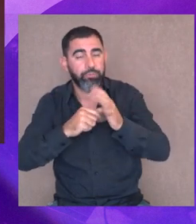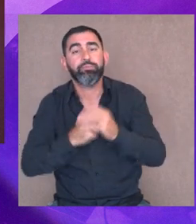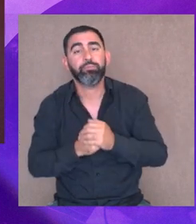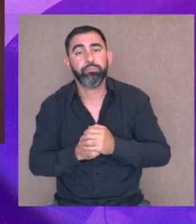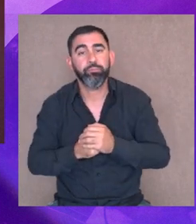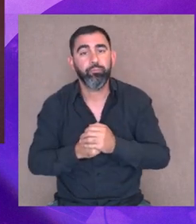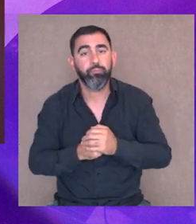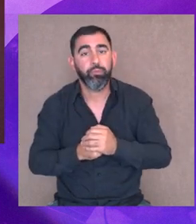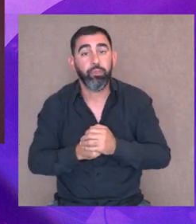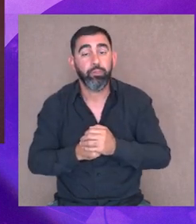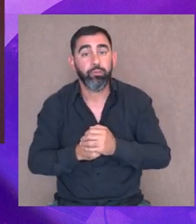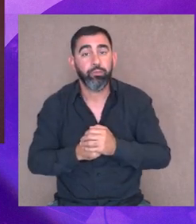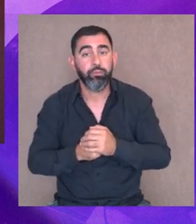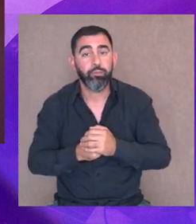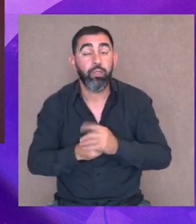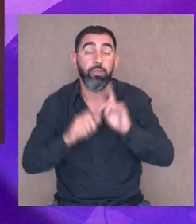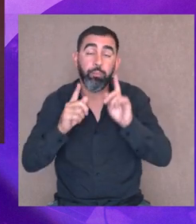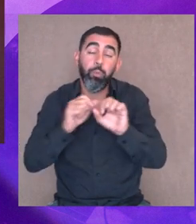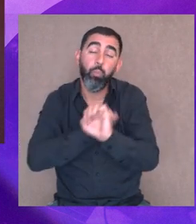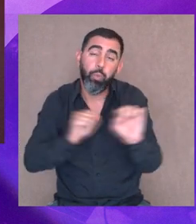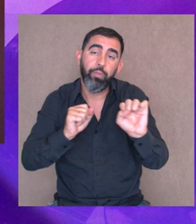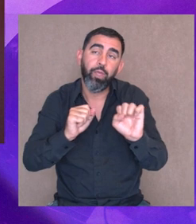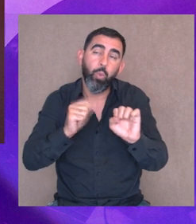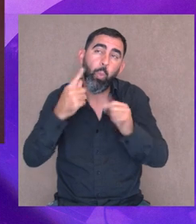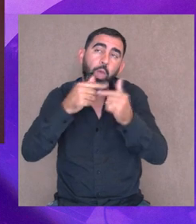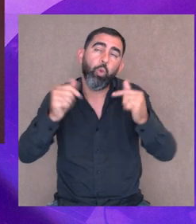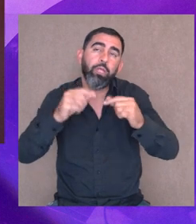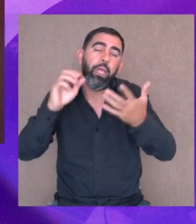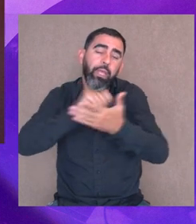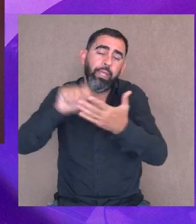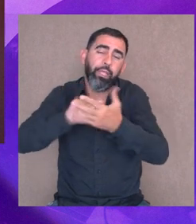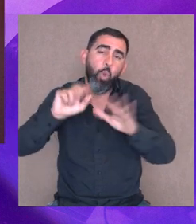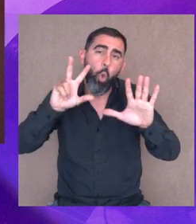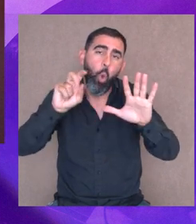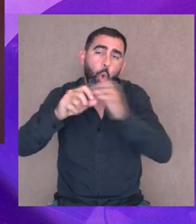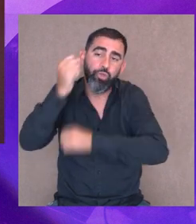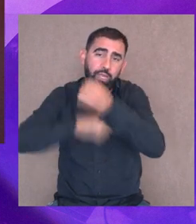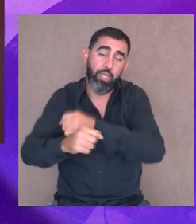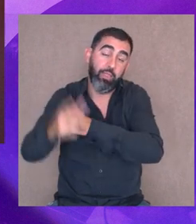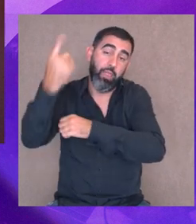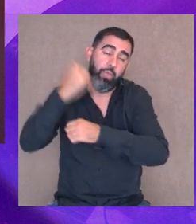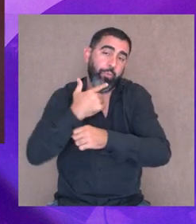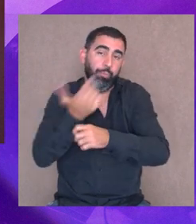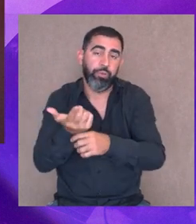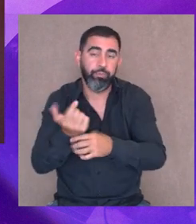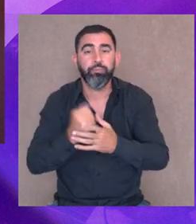y una obra quizá escrita hace unos 80 años,